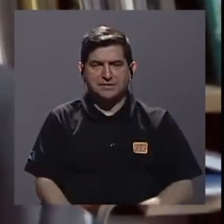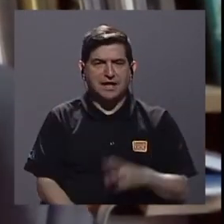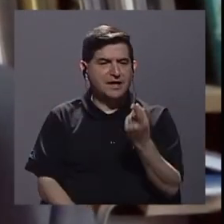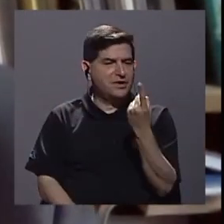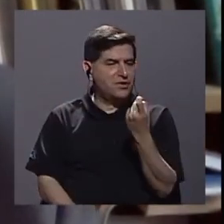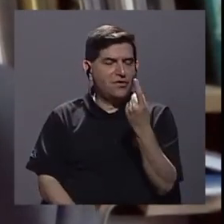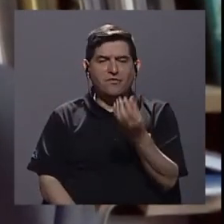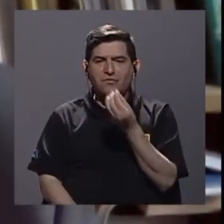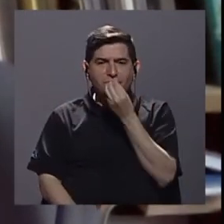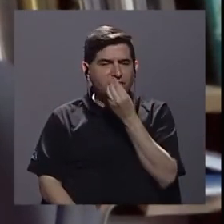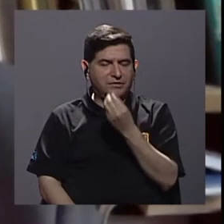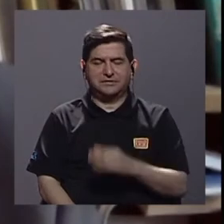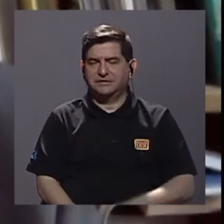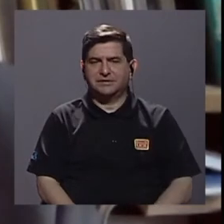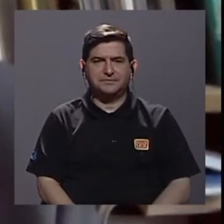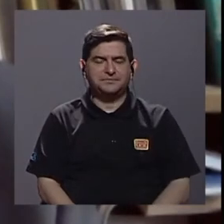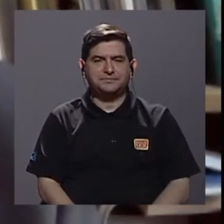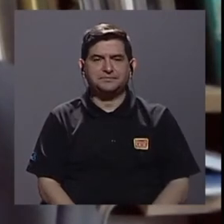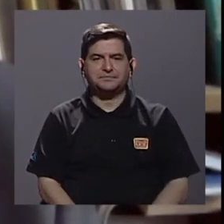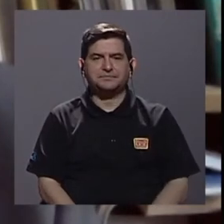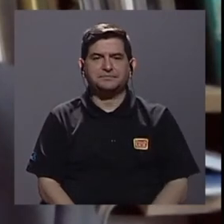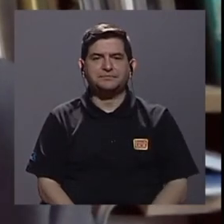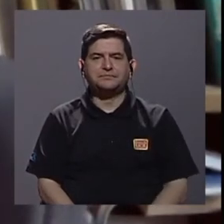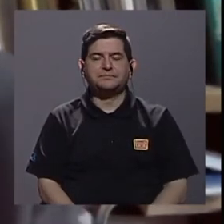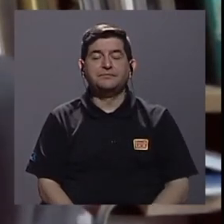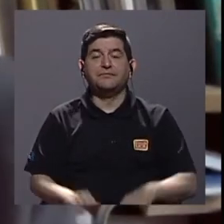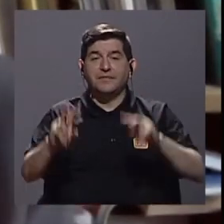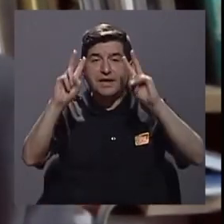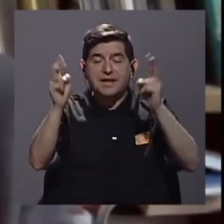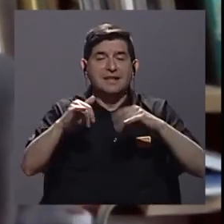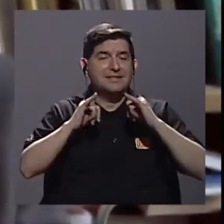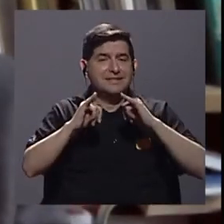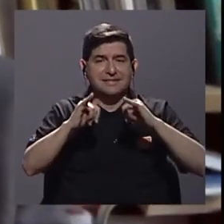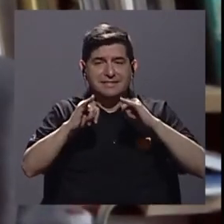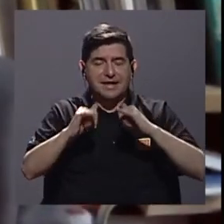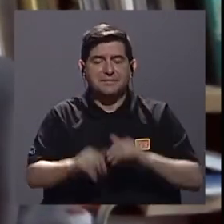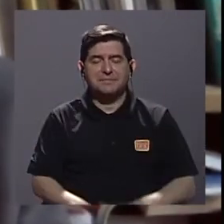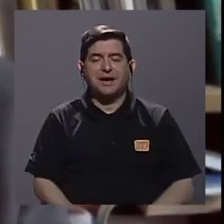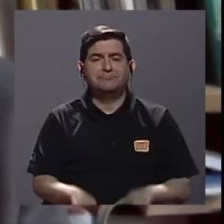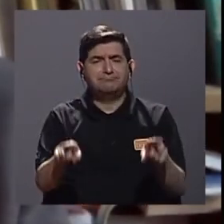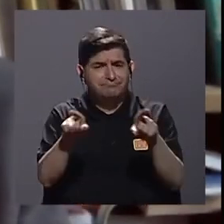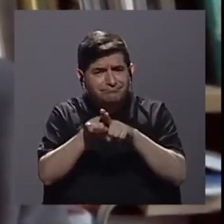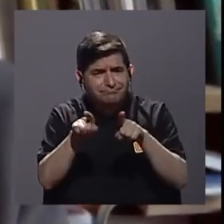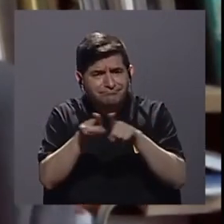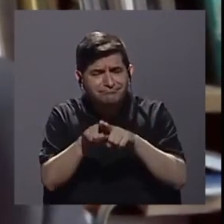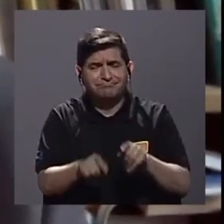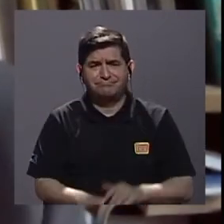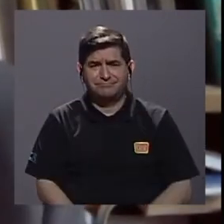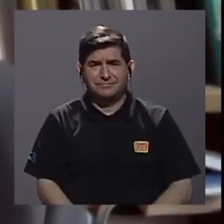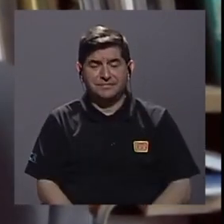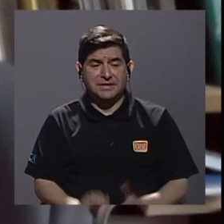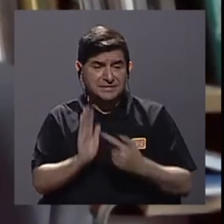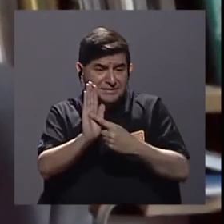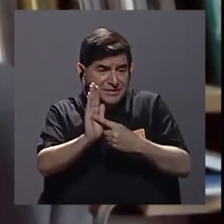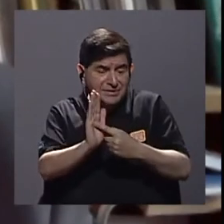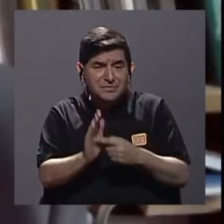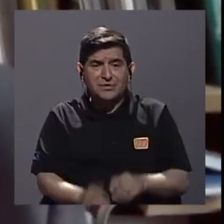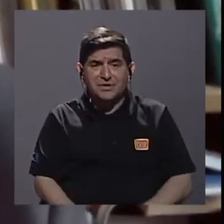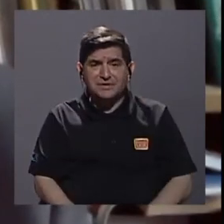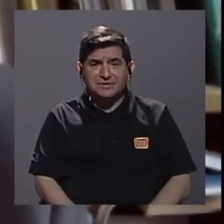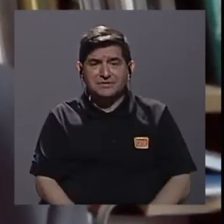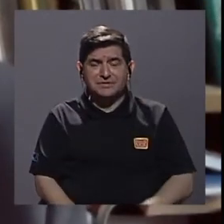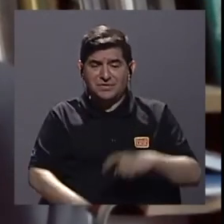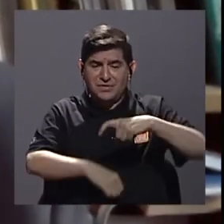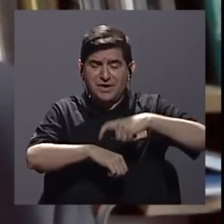falte el alimento en la mesa. Y el tema de las desigualdades también se ha desnudado en este